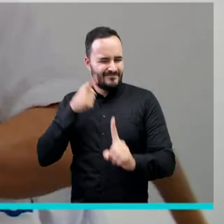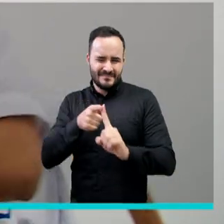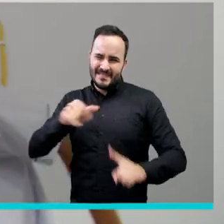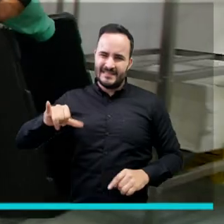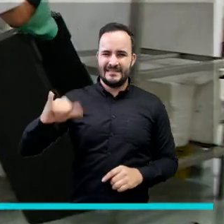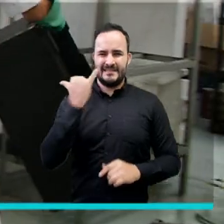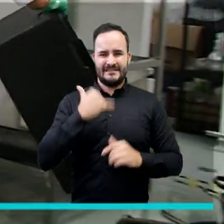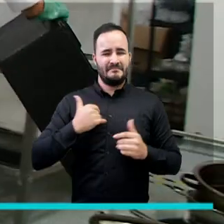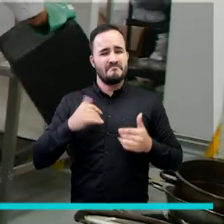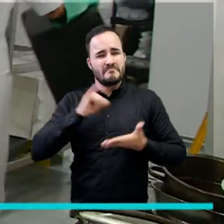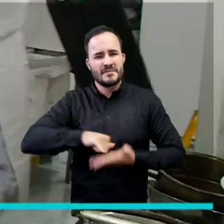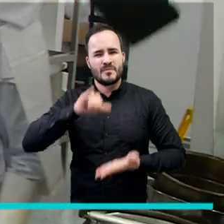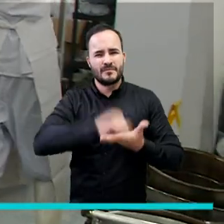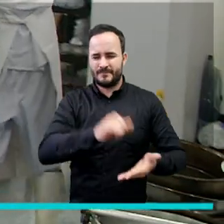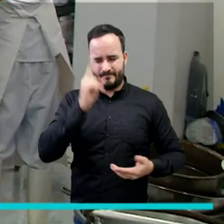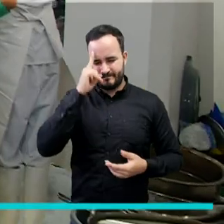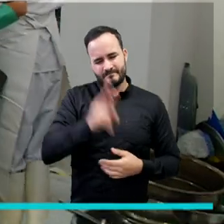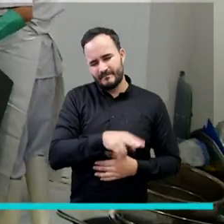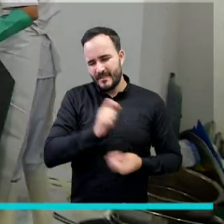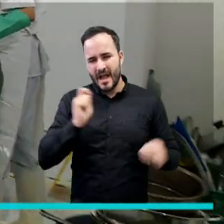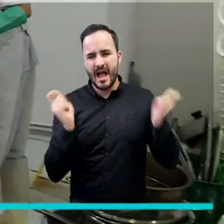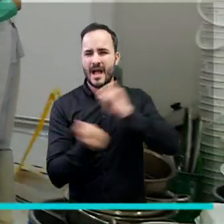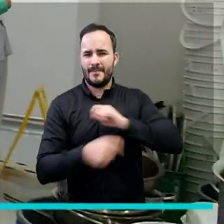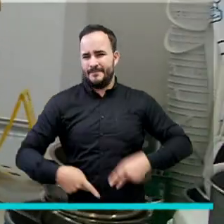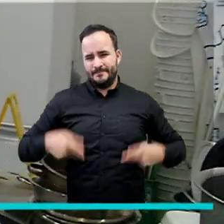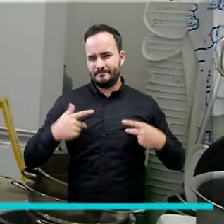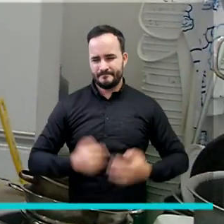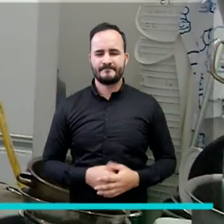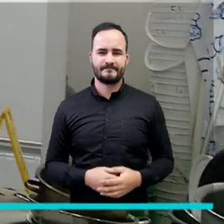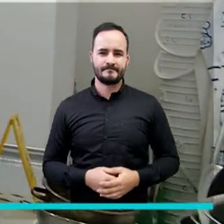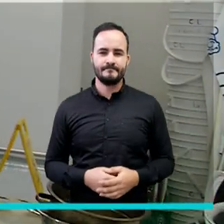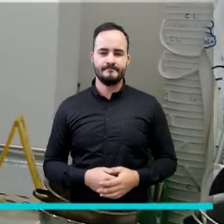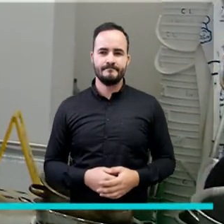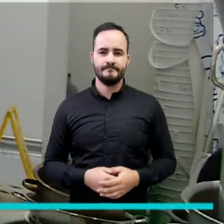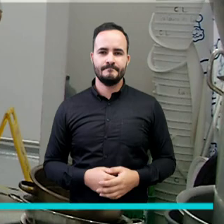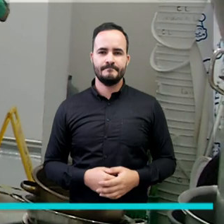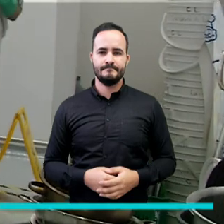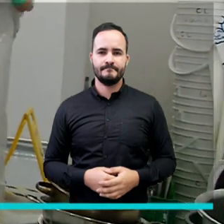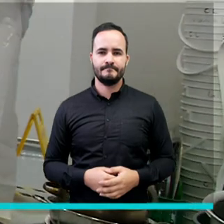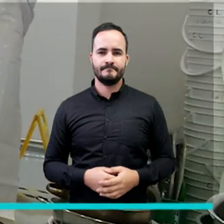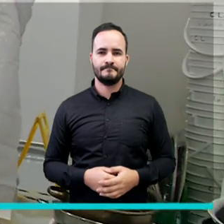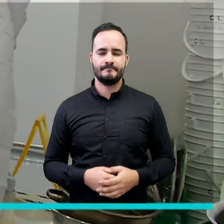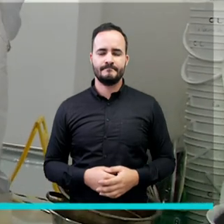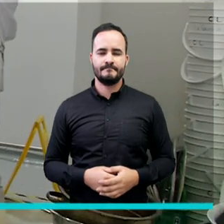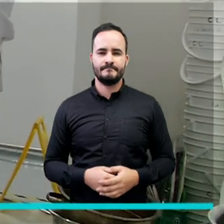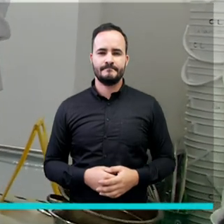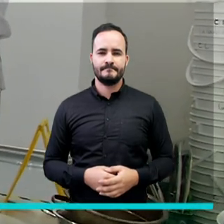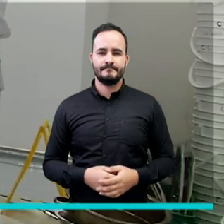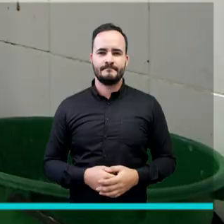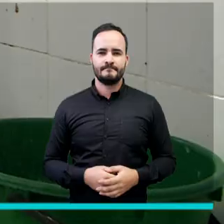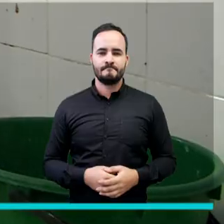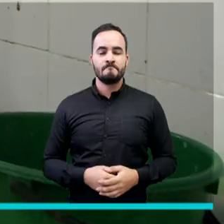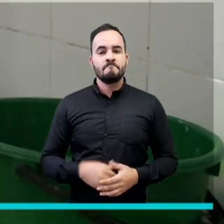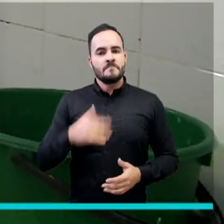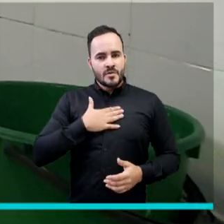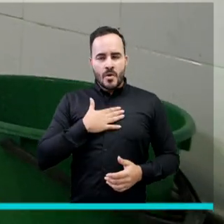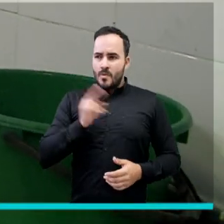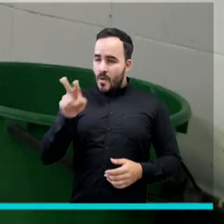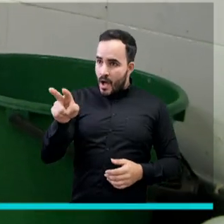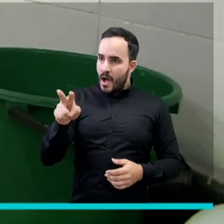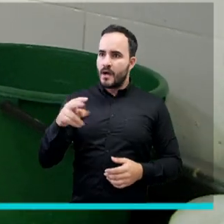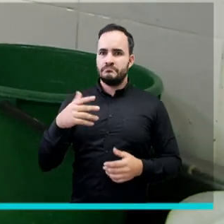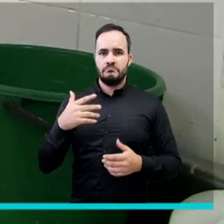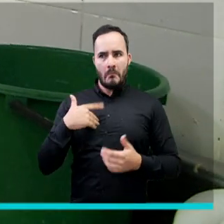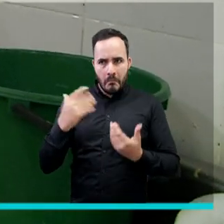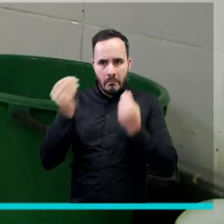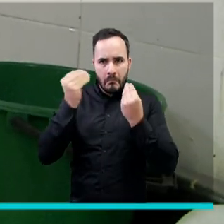de si tomar otro rumbo, otro estilo de vida. Yo llego, pues, identificar las